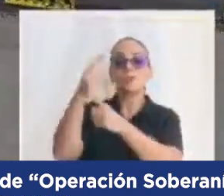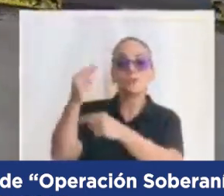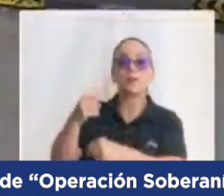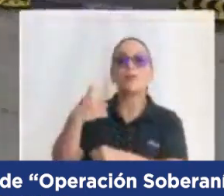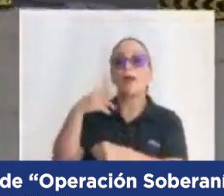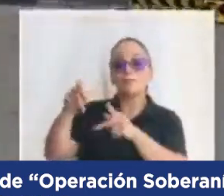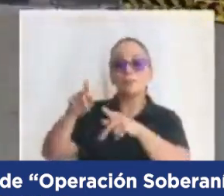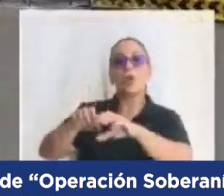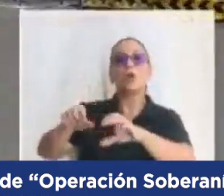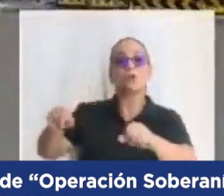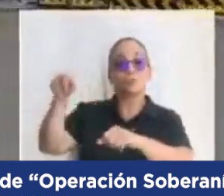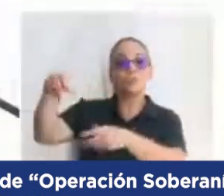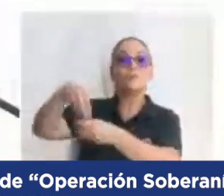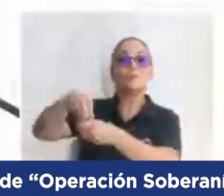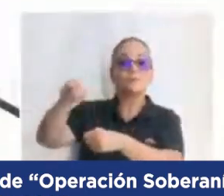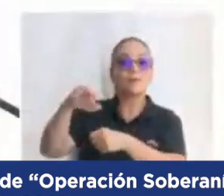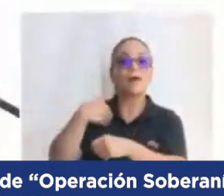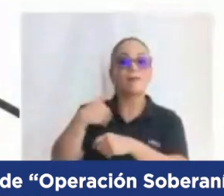también